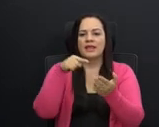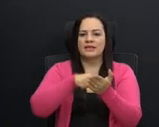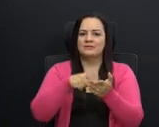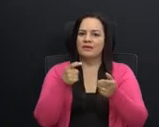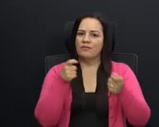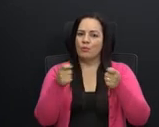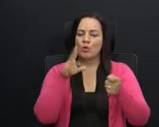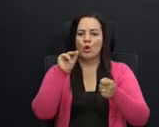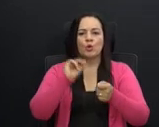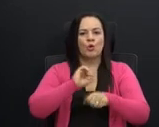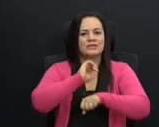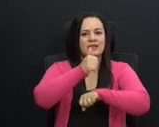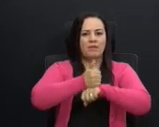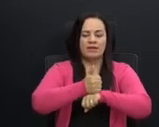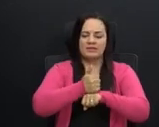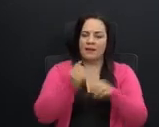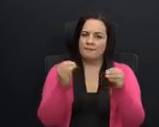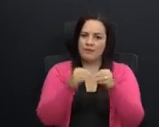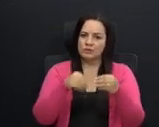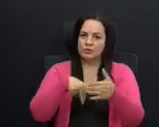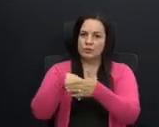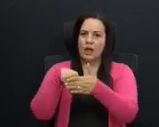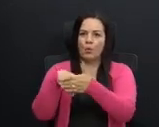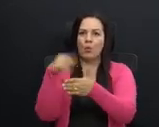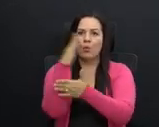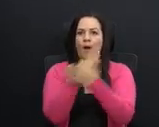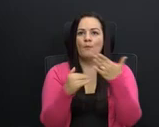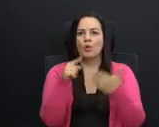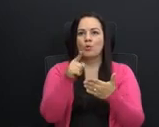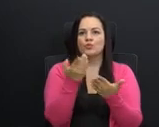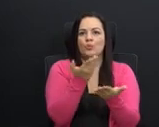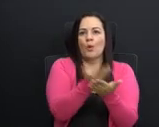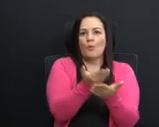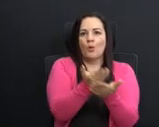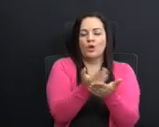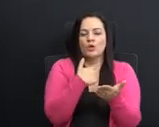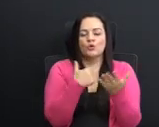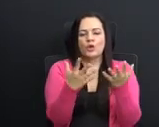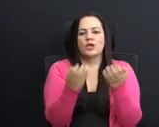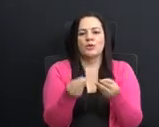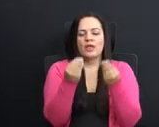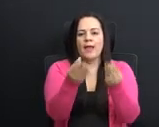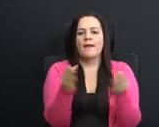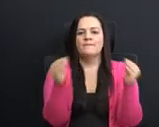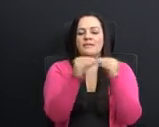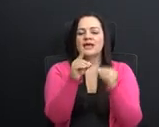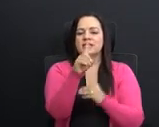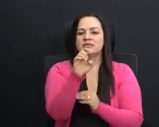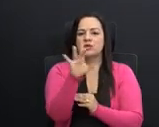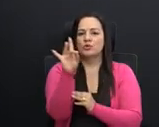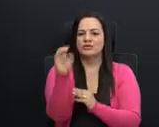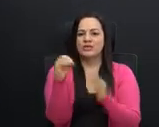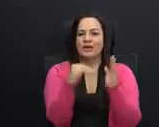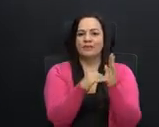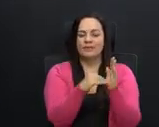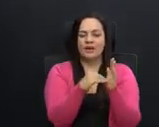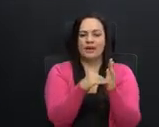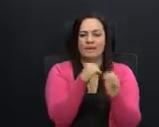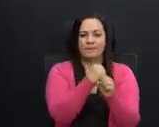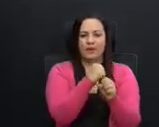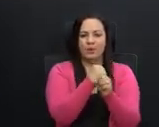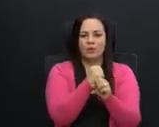como algunos proponen. Déjenme decirles que generan más de 180 mil empleos directos e